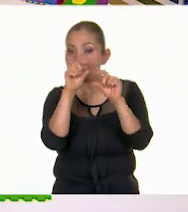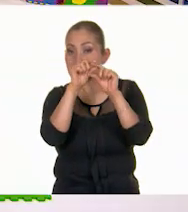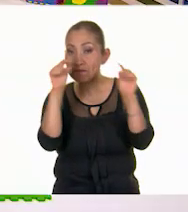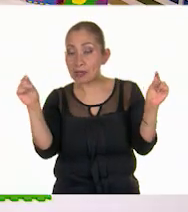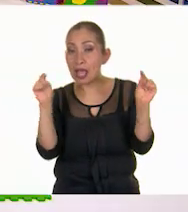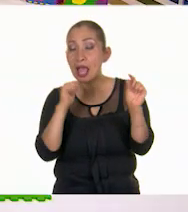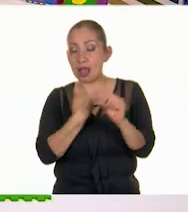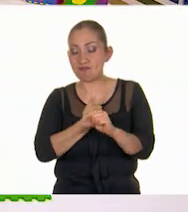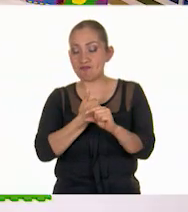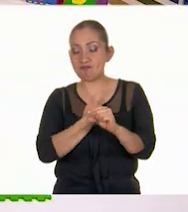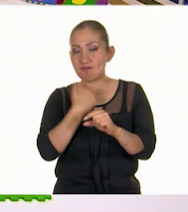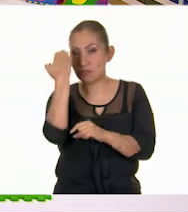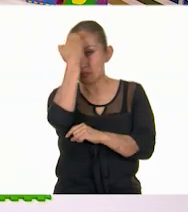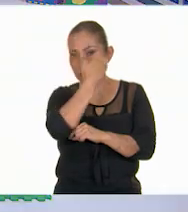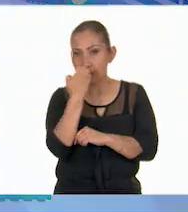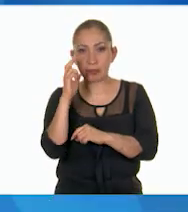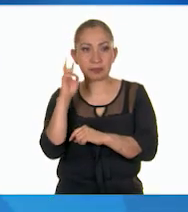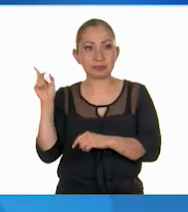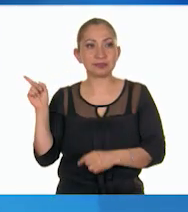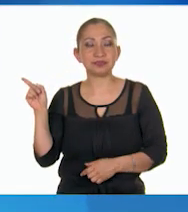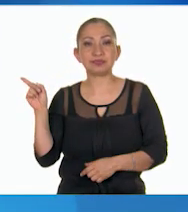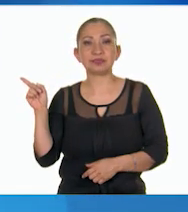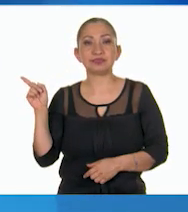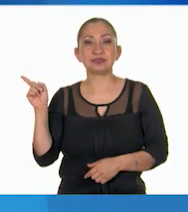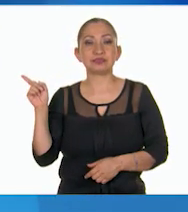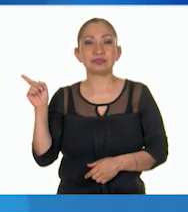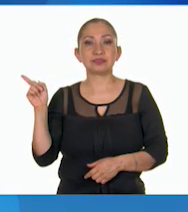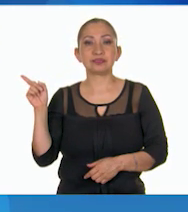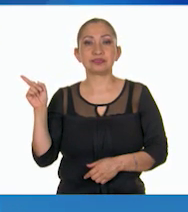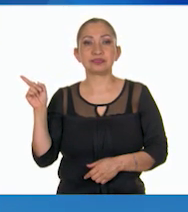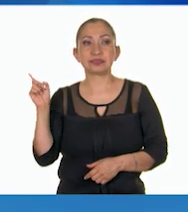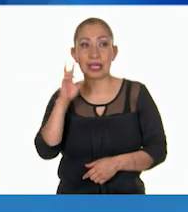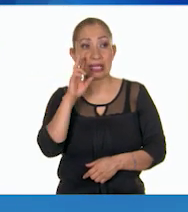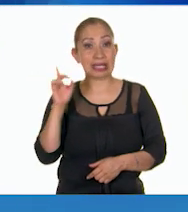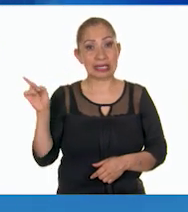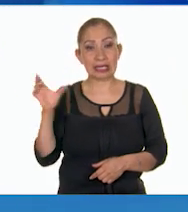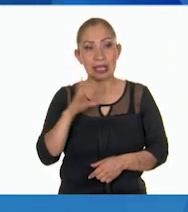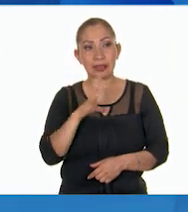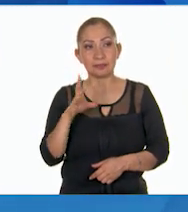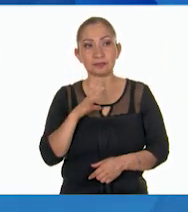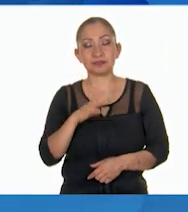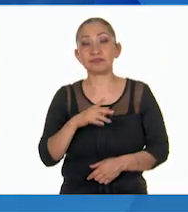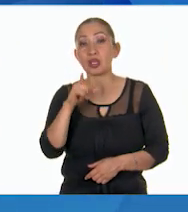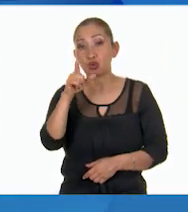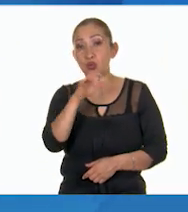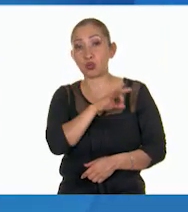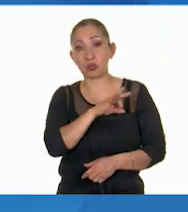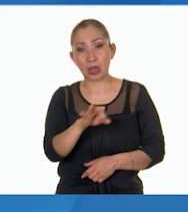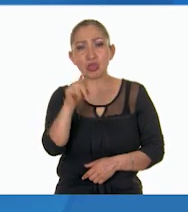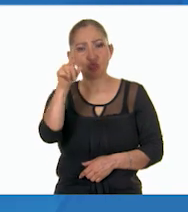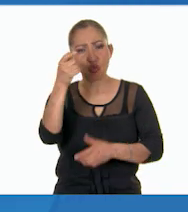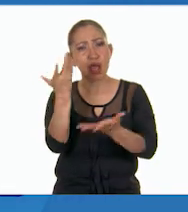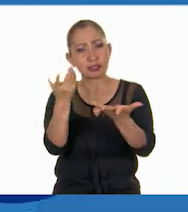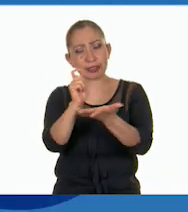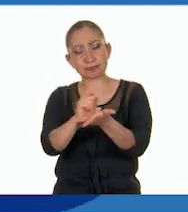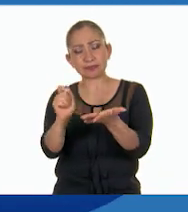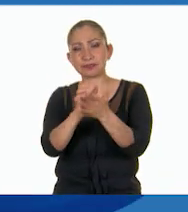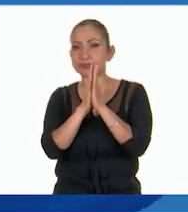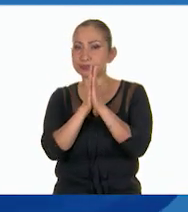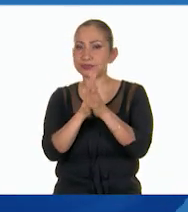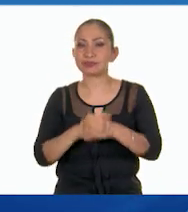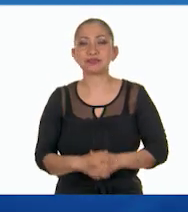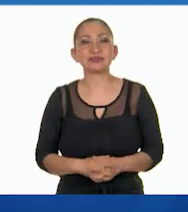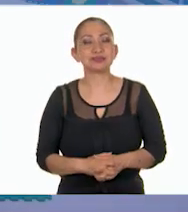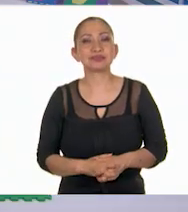Autoevaluación. Vamos a verla. A ver, vamos a verla. Ahí está. Ahí está. Si les es posible, háganlo, por favor.